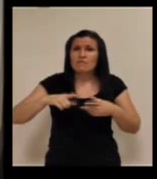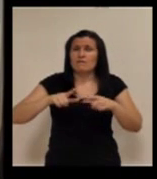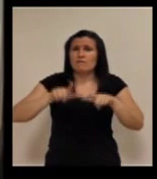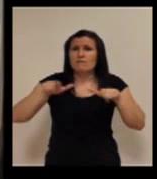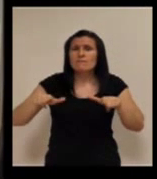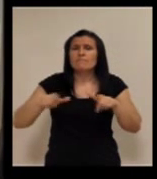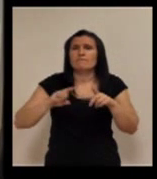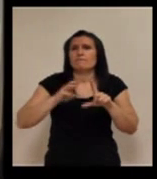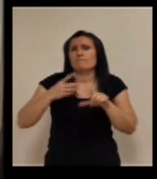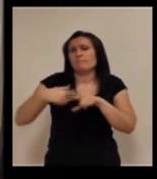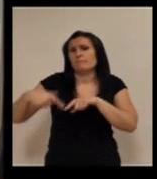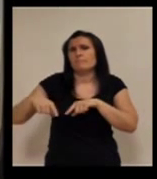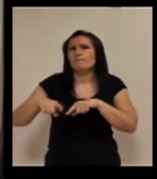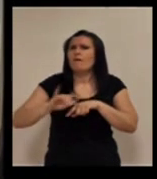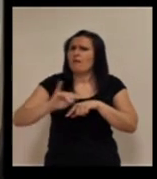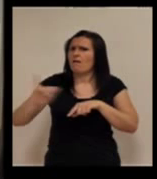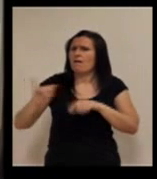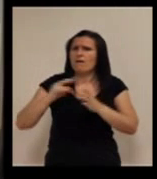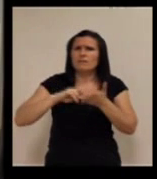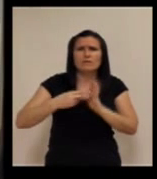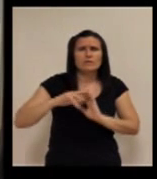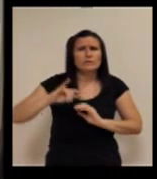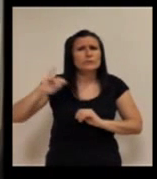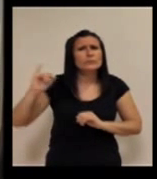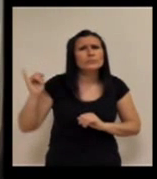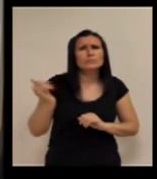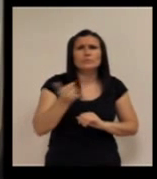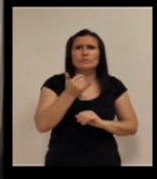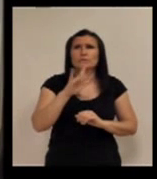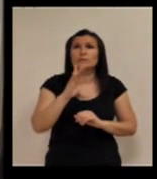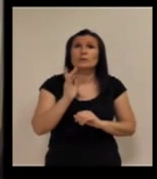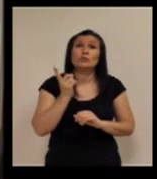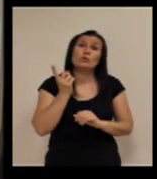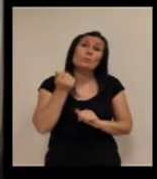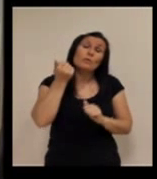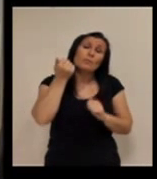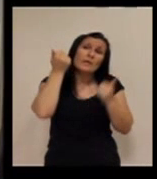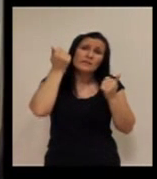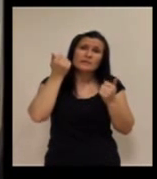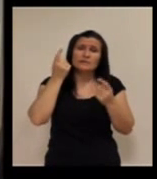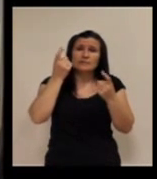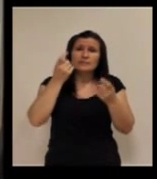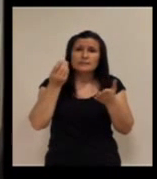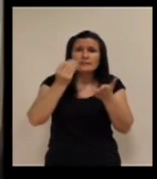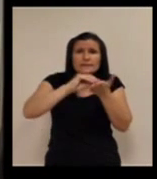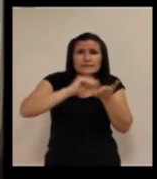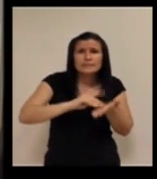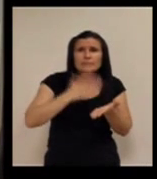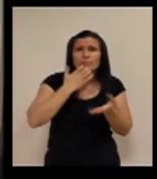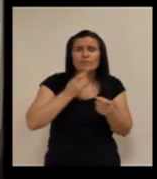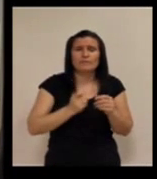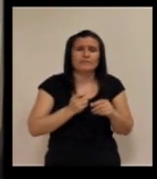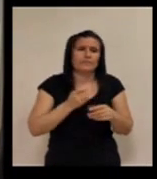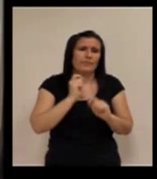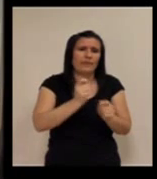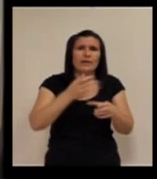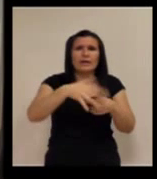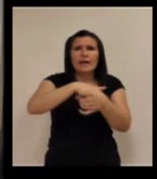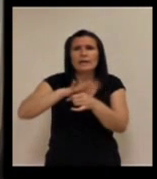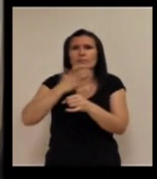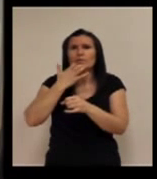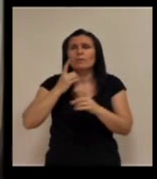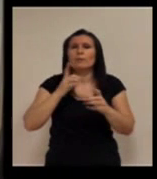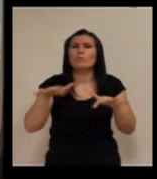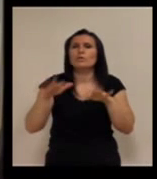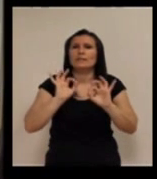tremendo. Es una solución que permitiría, con cuatro pinceladas, pues incluir áreas especializadas en